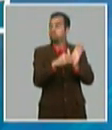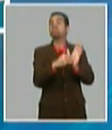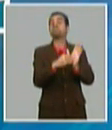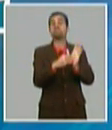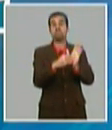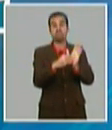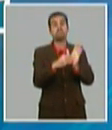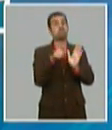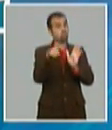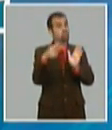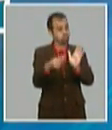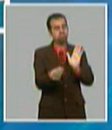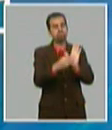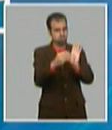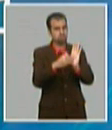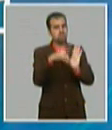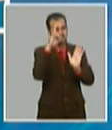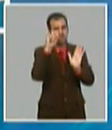recibes recursos del plan